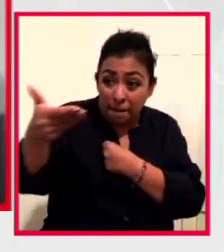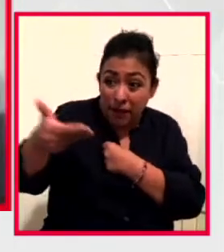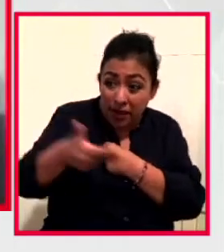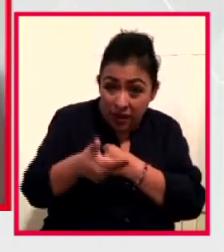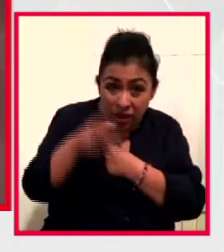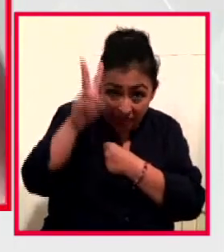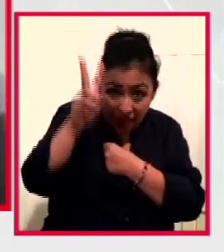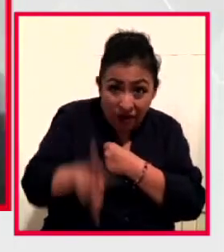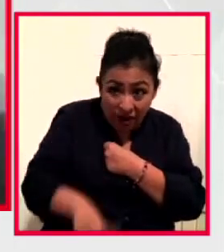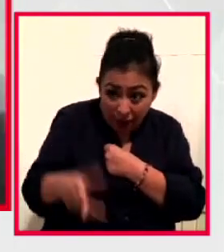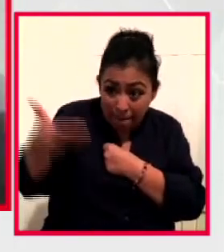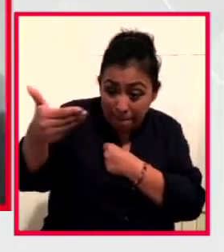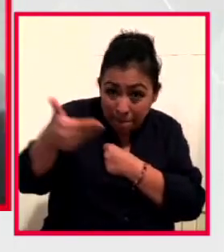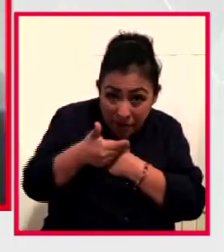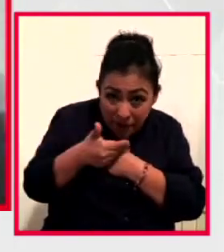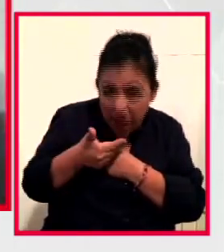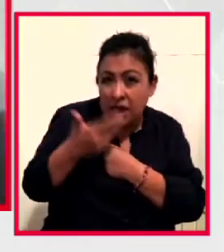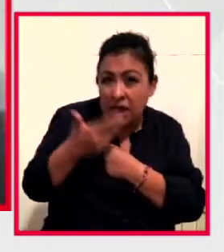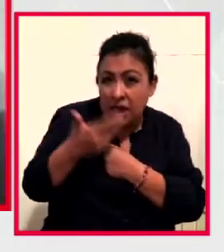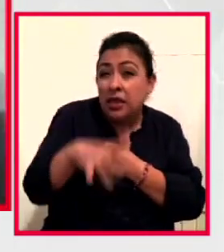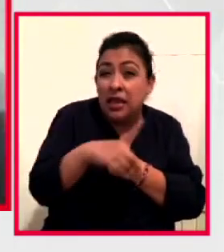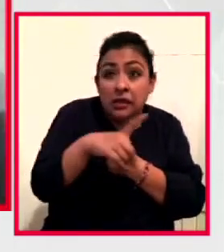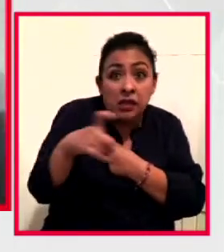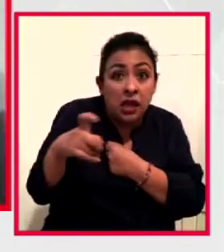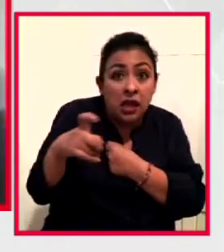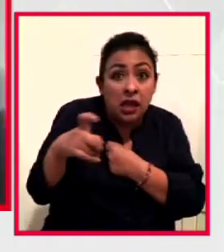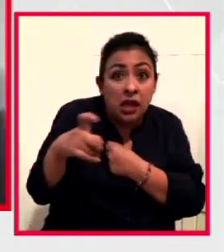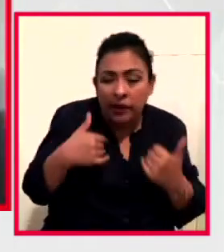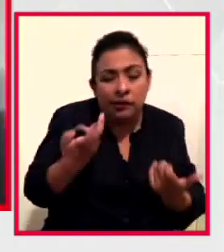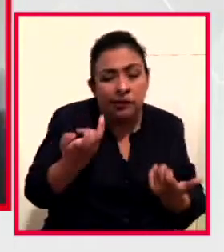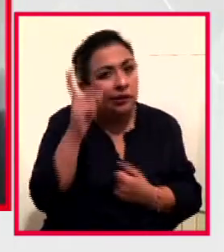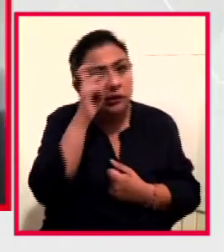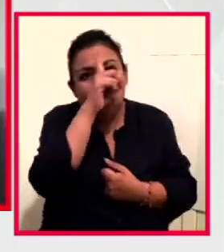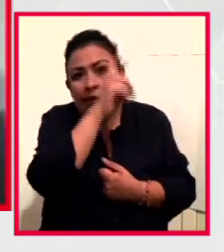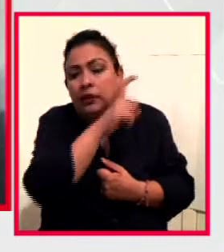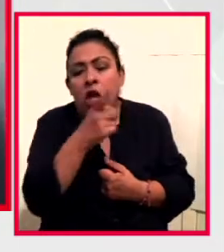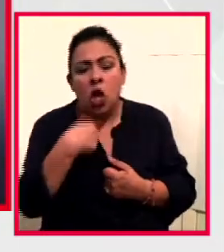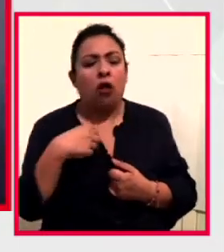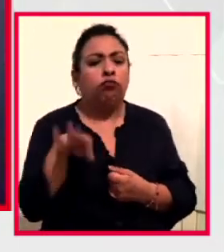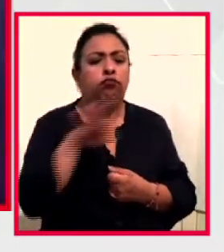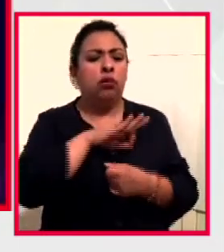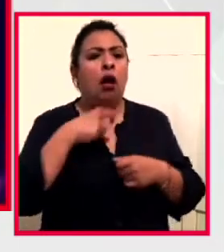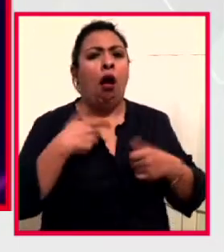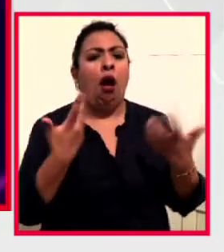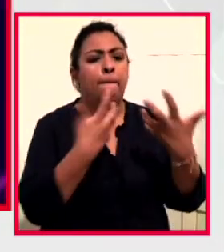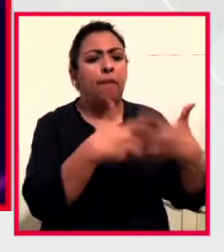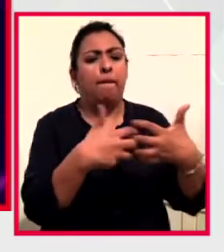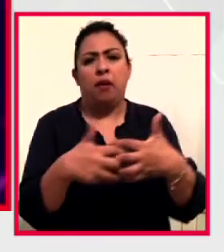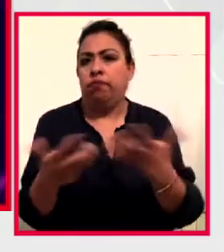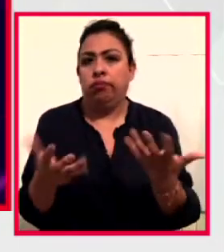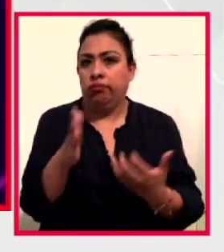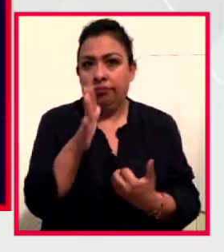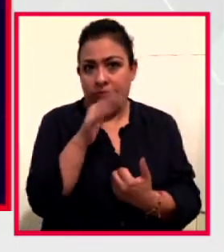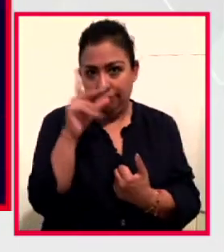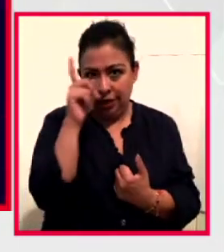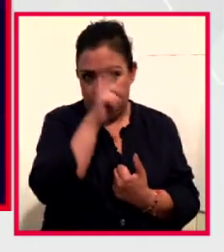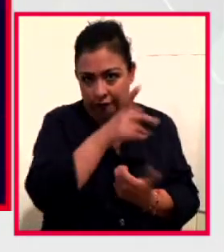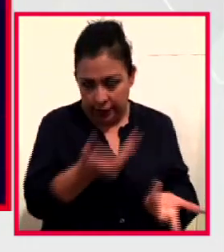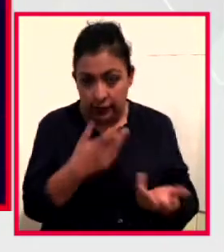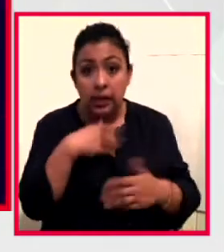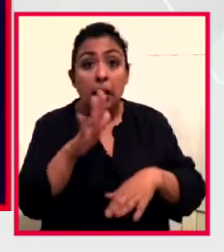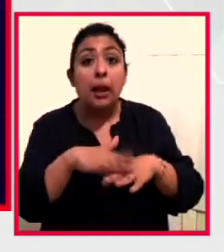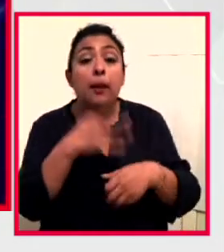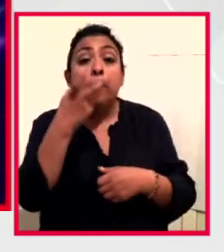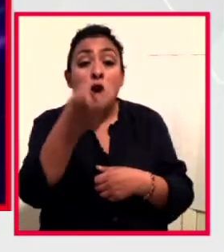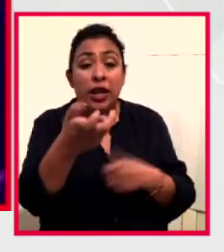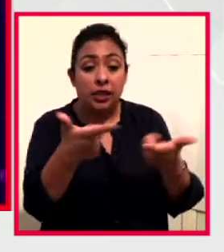de verdad nos pida 10, nos pida 100, es muy difícil aventarnos ahorita a fabricar. Por lo anterior, el